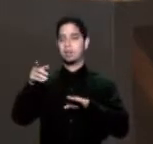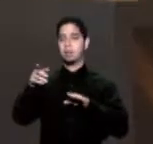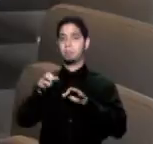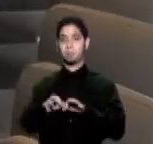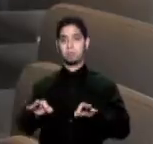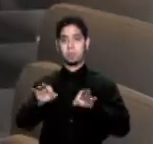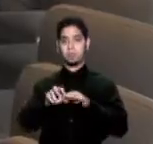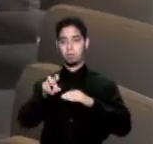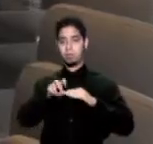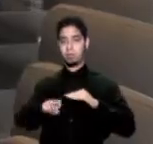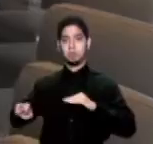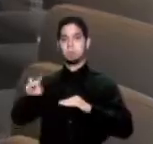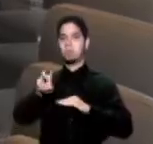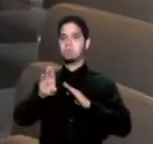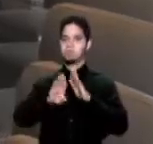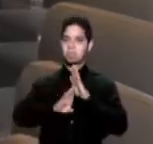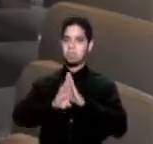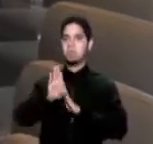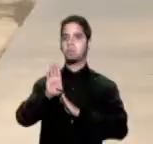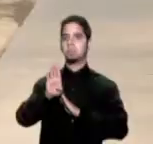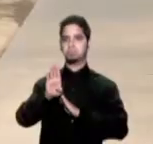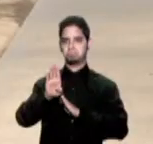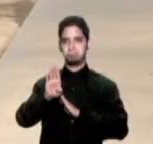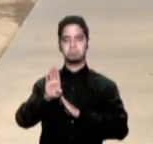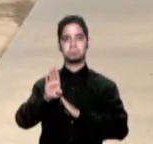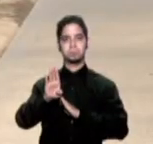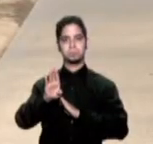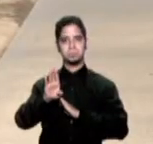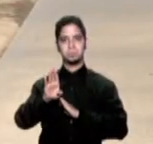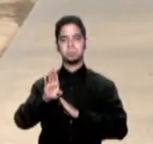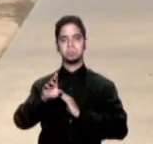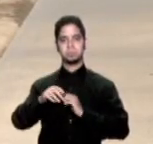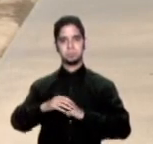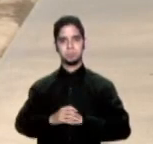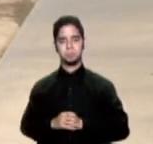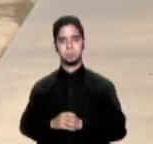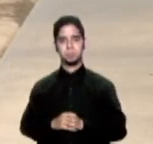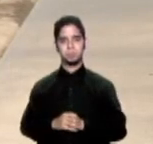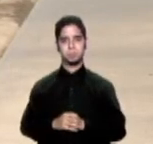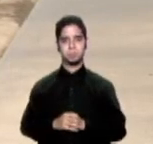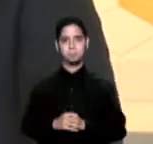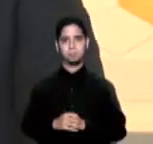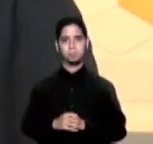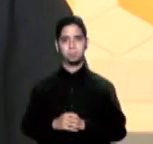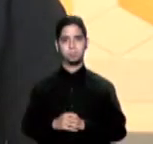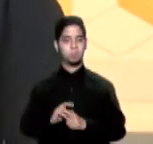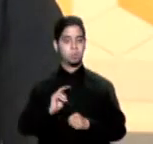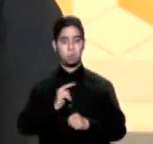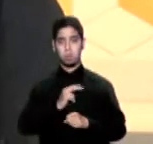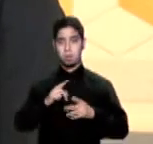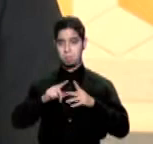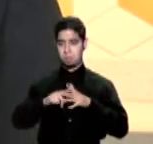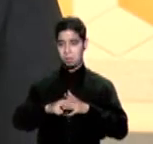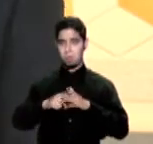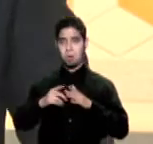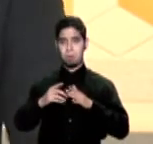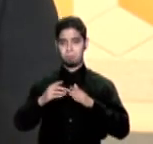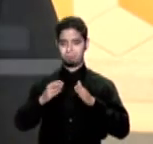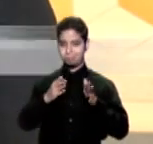experimenta un resurgir y el distrito de convenciones vive un renacimiento cuando comenzamos a planificar el hyatt place san juan